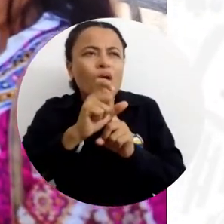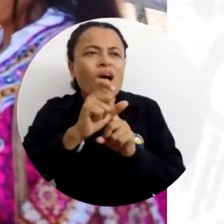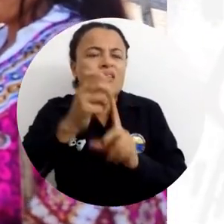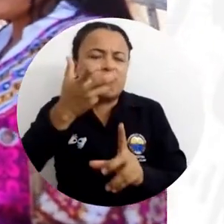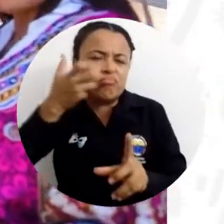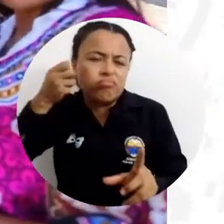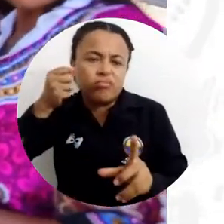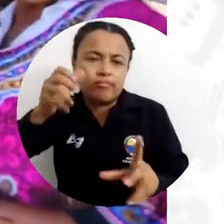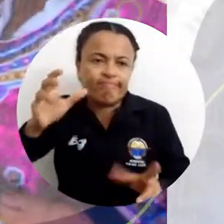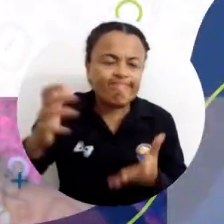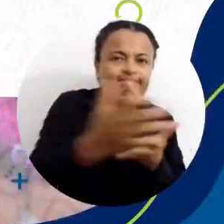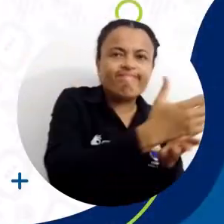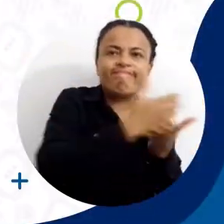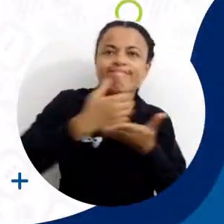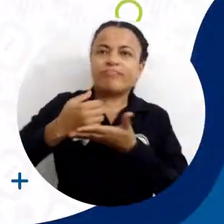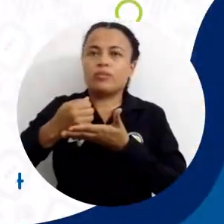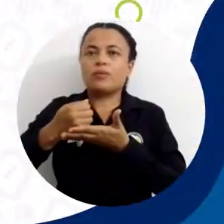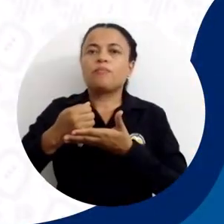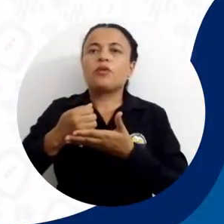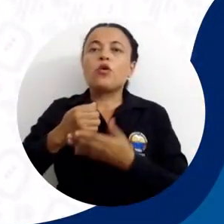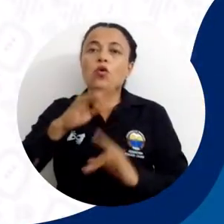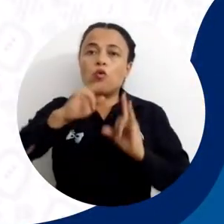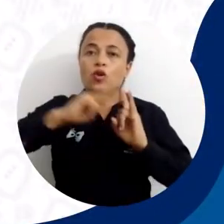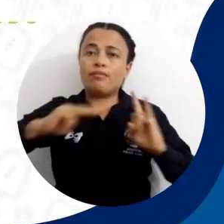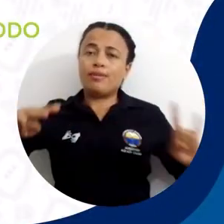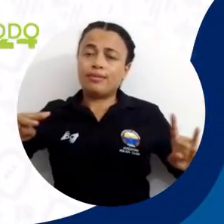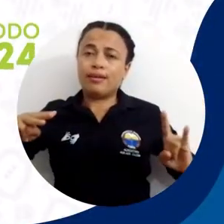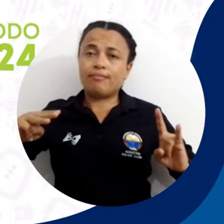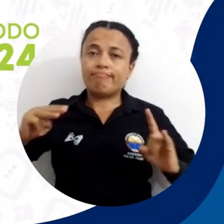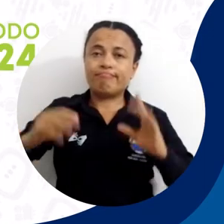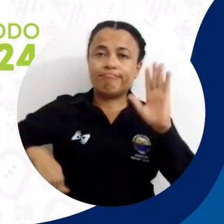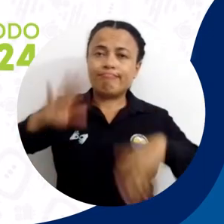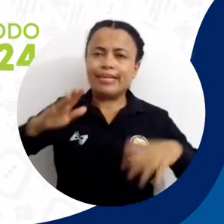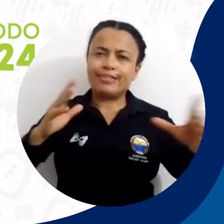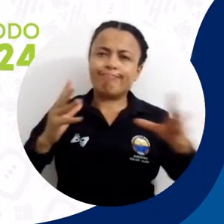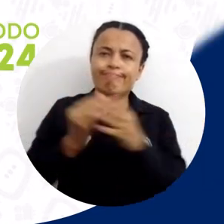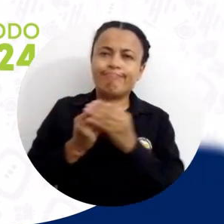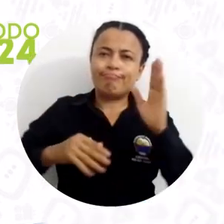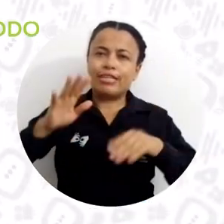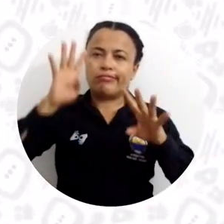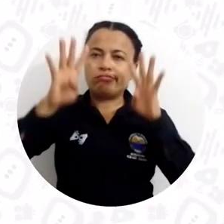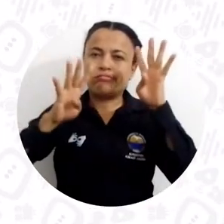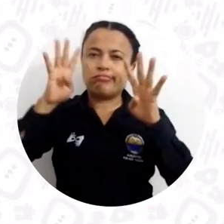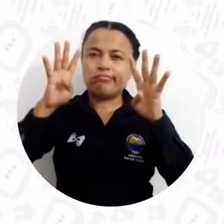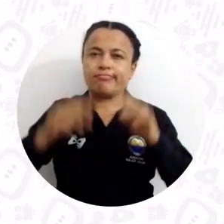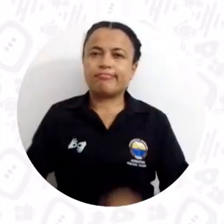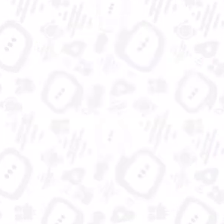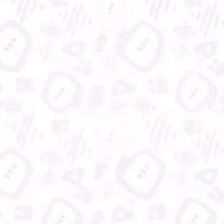culturales y ancestrales de nuestro territorio. Universidad del Magdalena, aún más incluyente e innovadora.